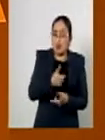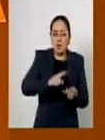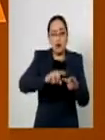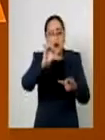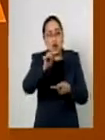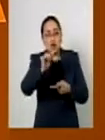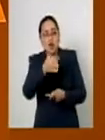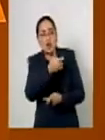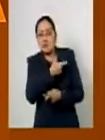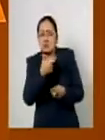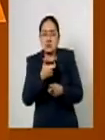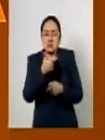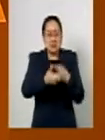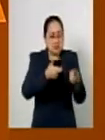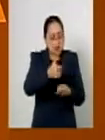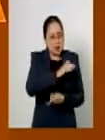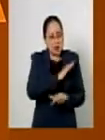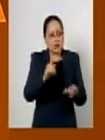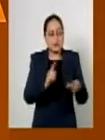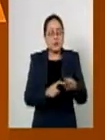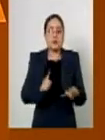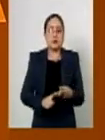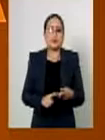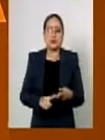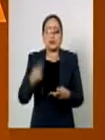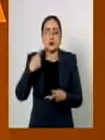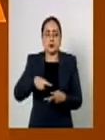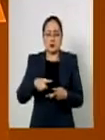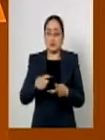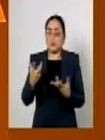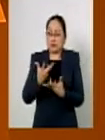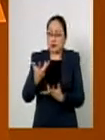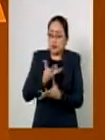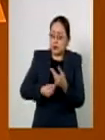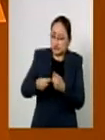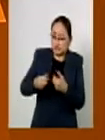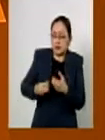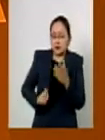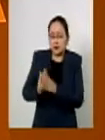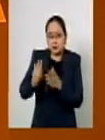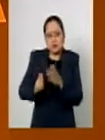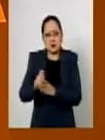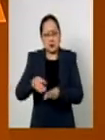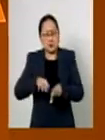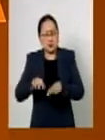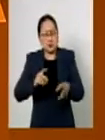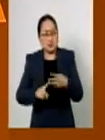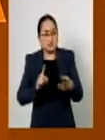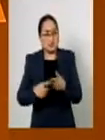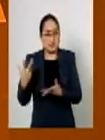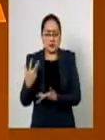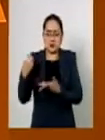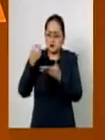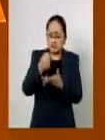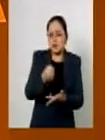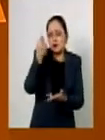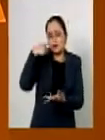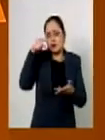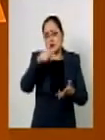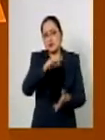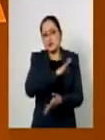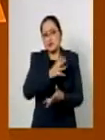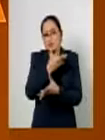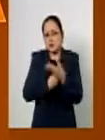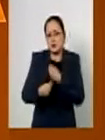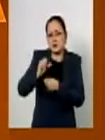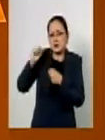otros pasivos. Dos, a la inversión productiva. Y tres, a la creación de un fondo para compensar la